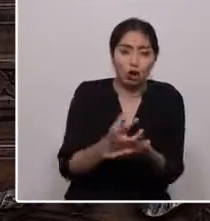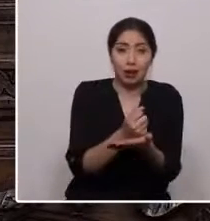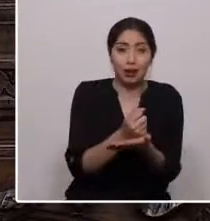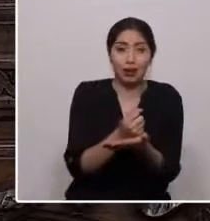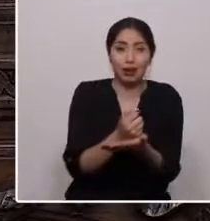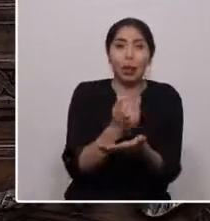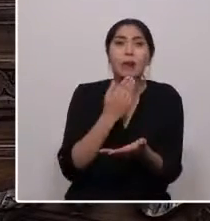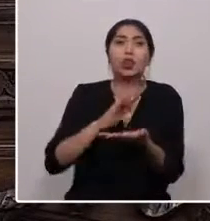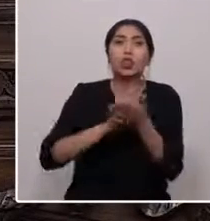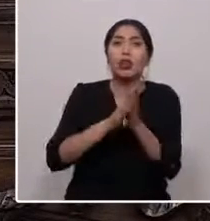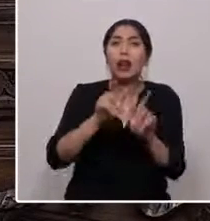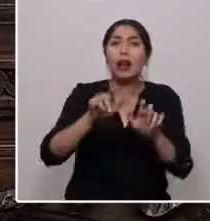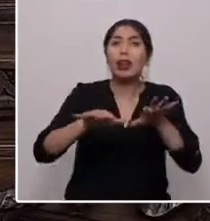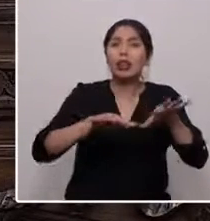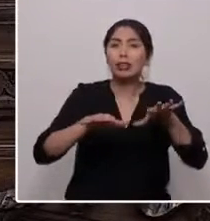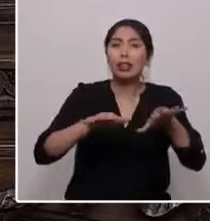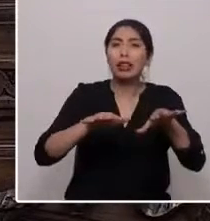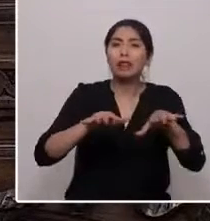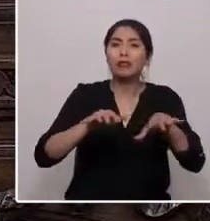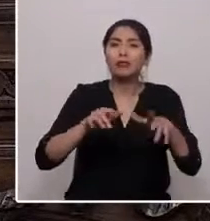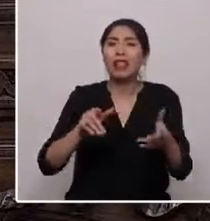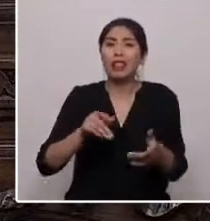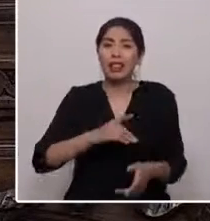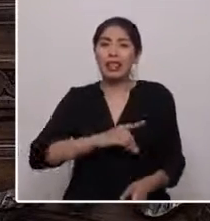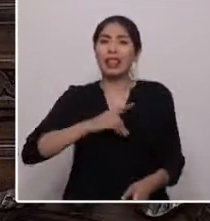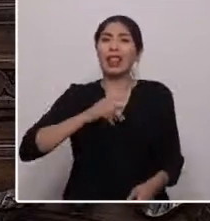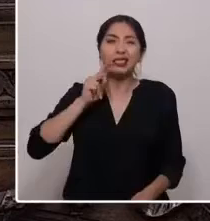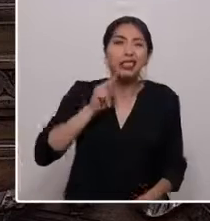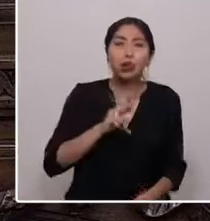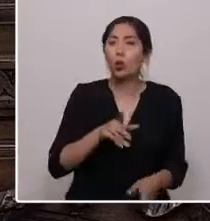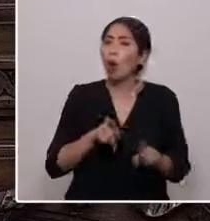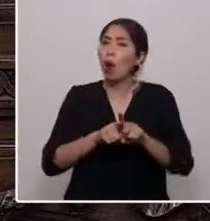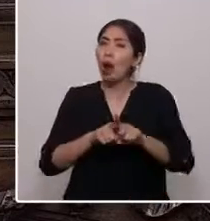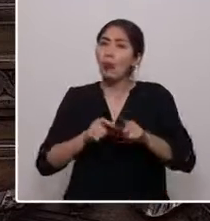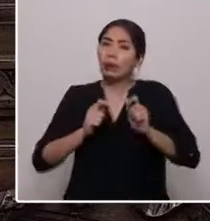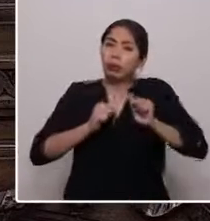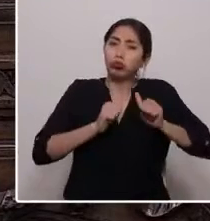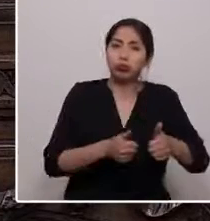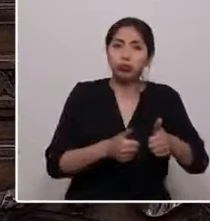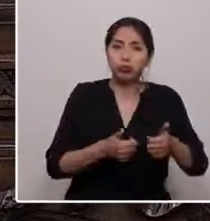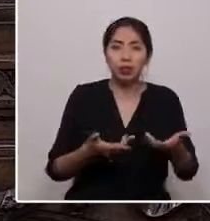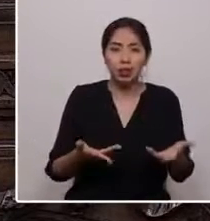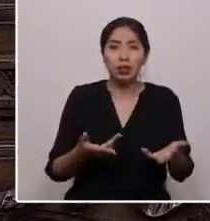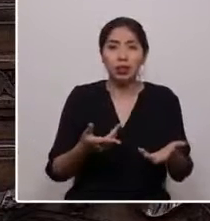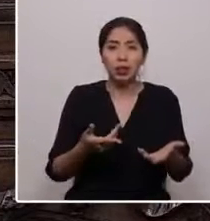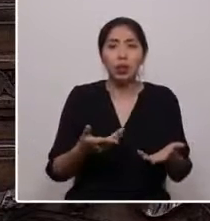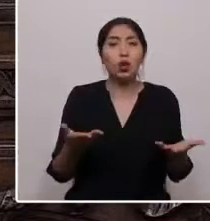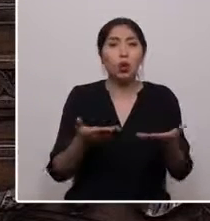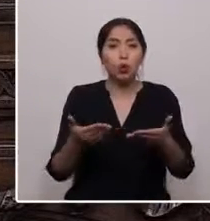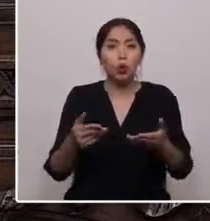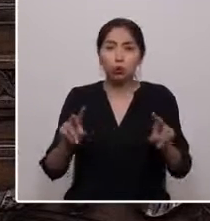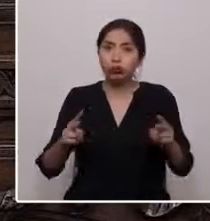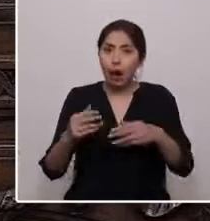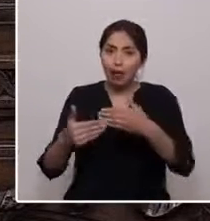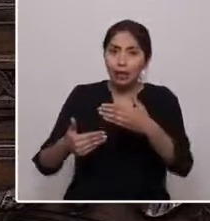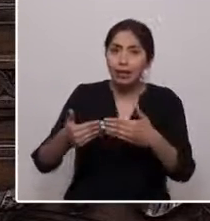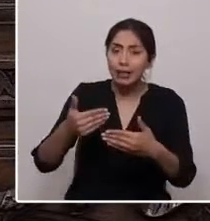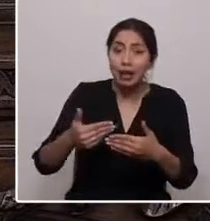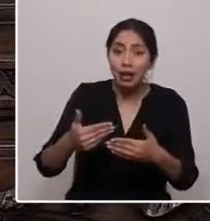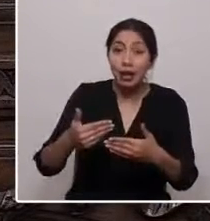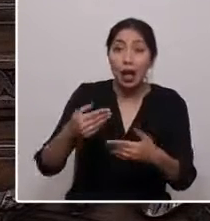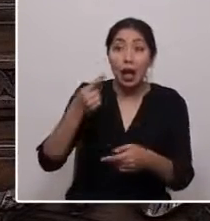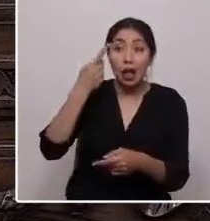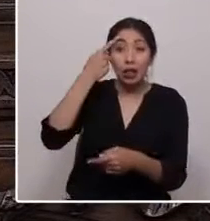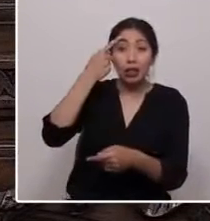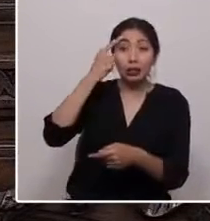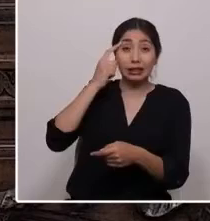y que nos obliga a sobrevivir. No sé cómo podríamos construir y avanzar sin reparar las profundas heridas y dolores que este país y